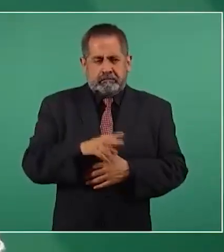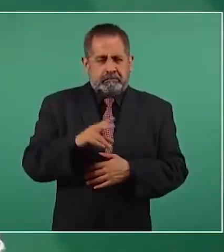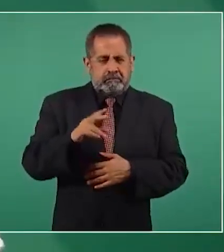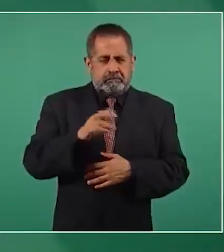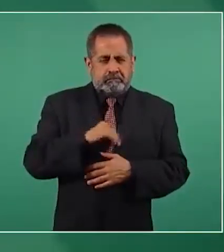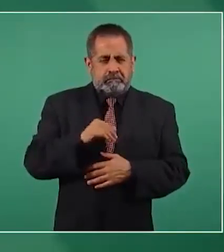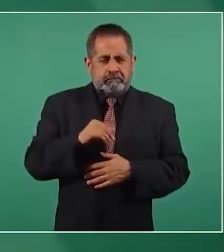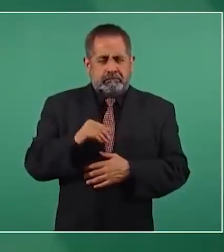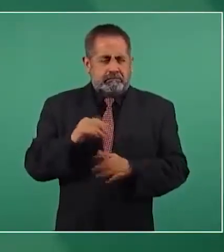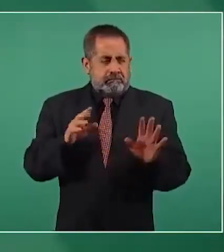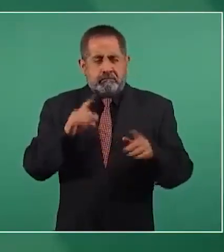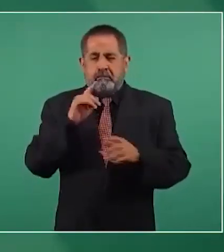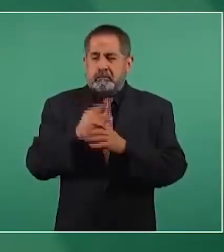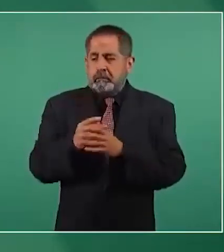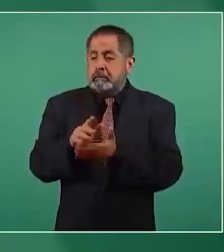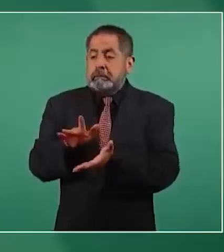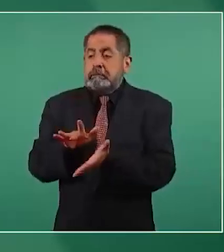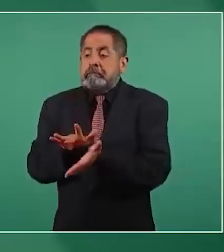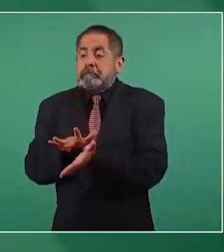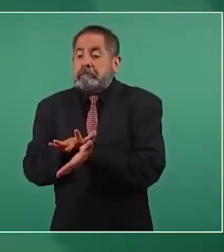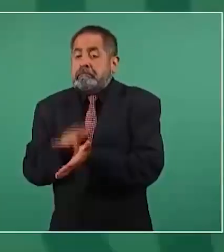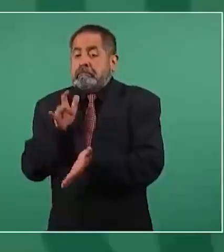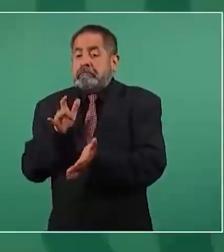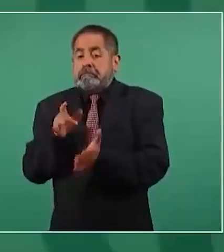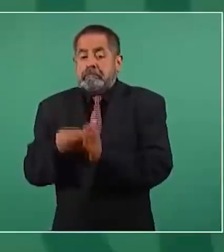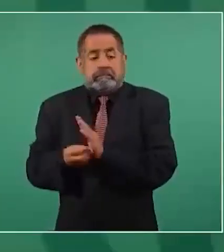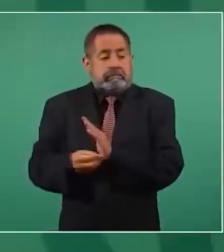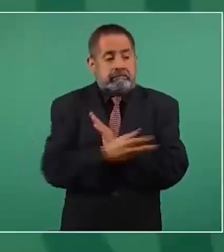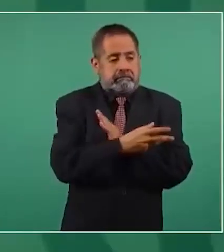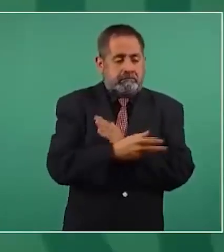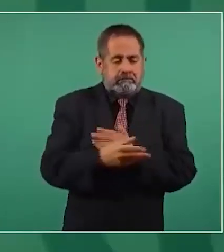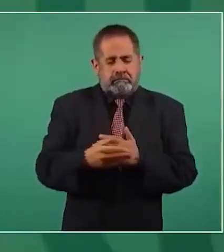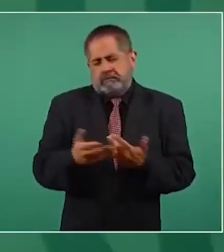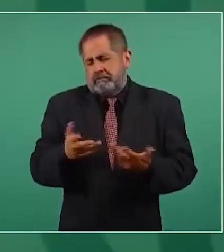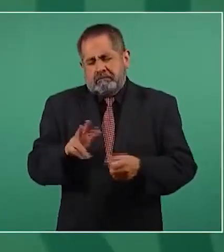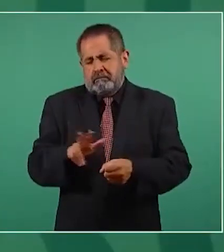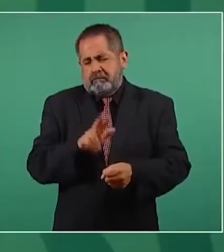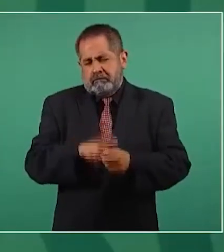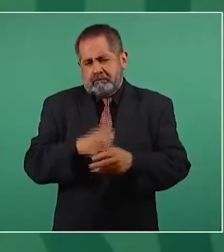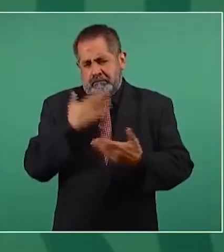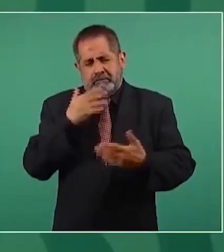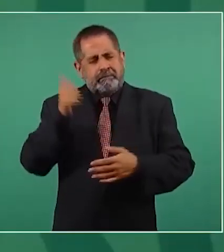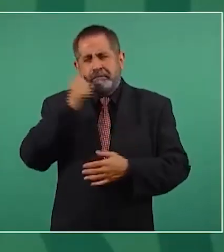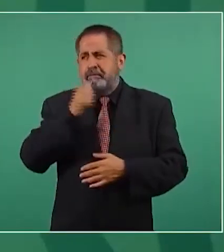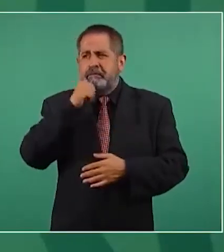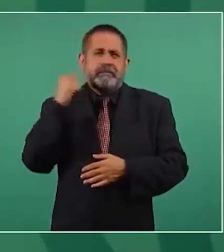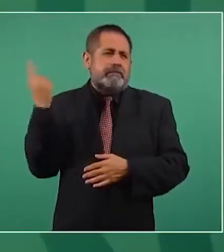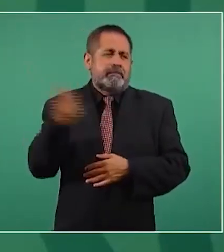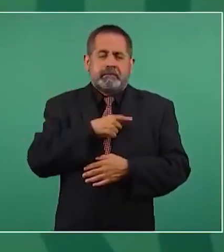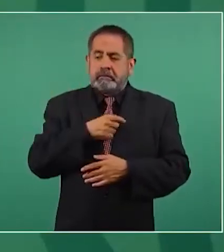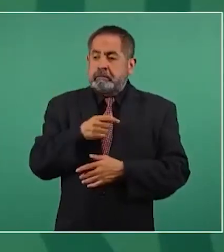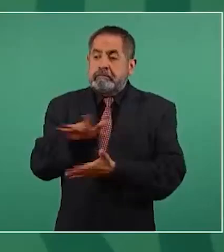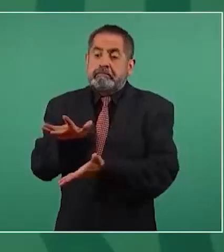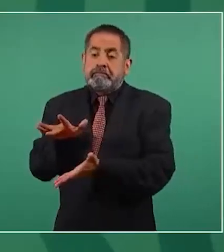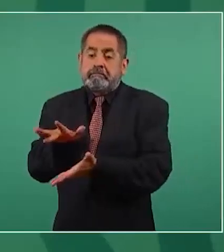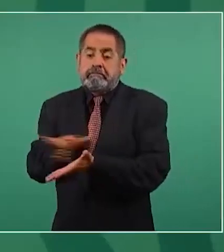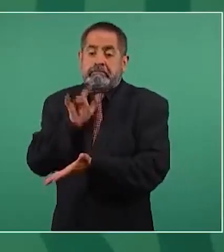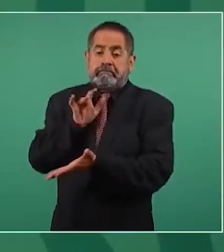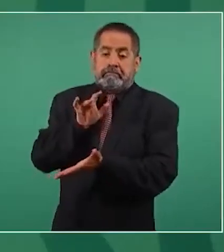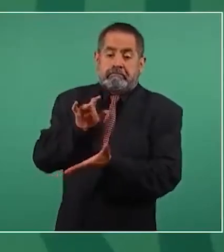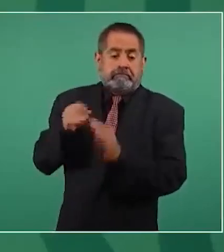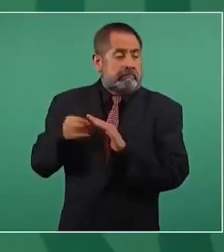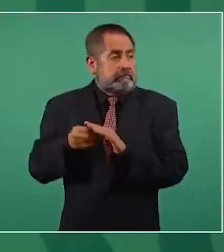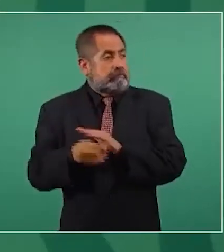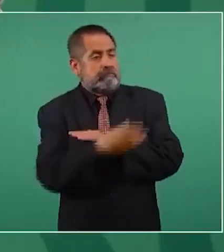las filtraciones, eso siempre ha existido. Y es